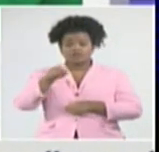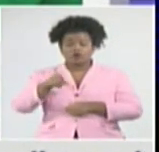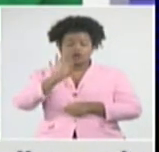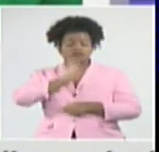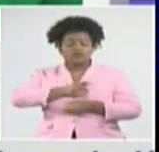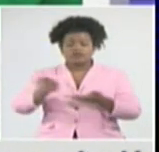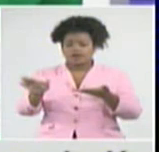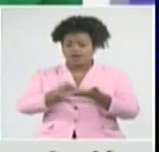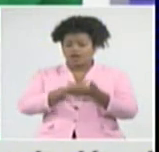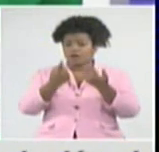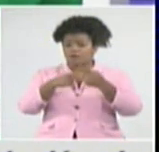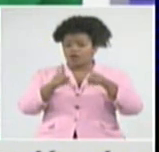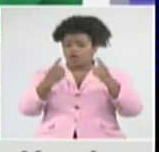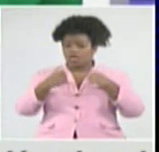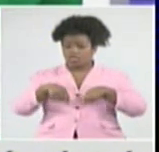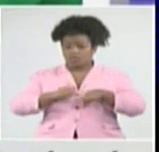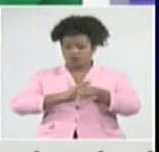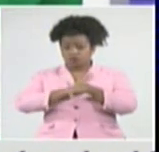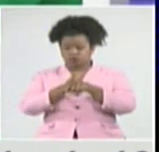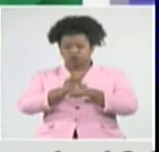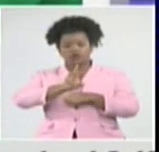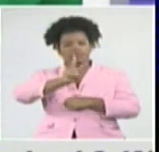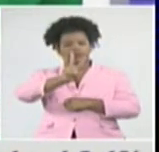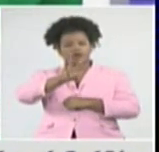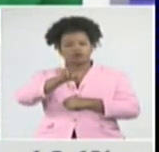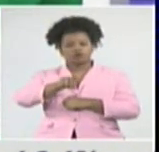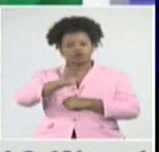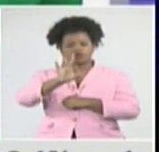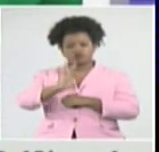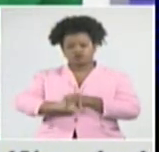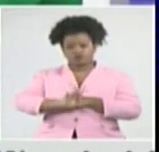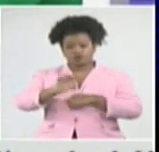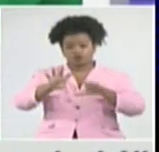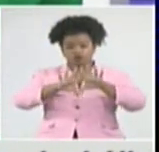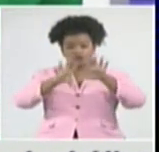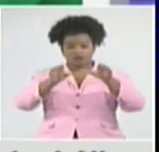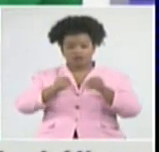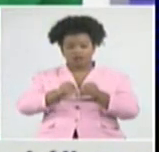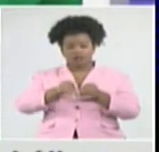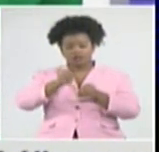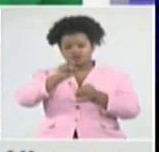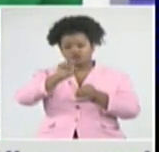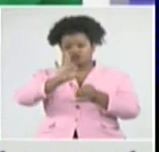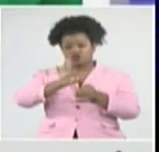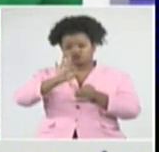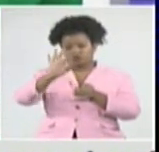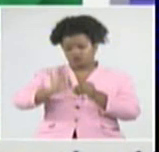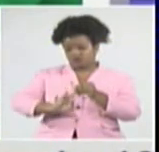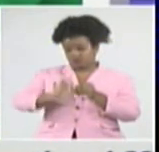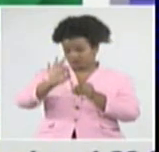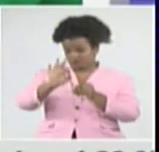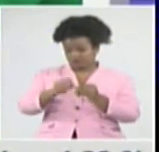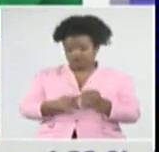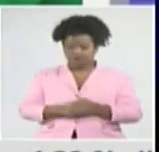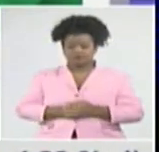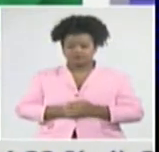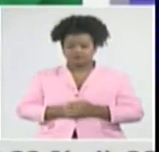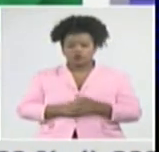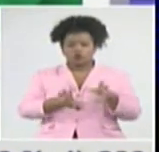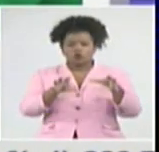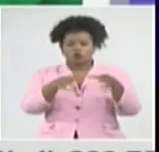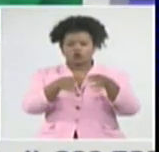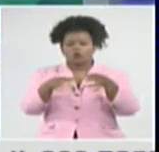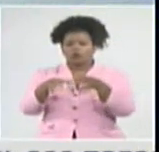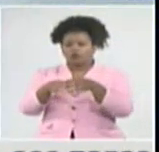,8%, en el acumulado, es el 18% de todos los diagnosticados, y por grupos de edades,